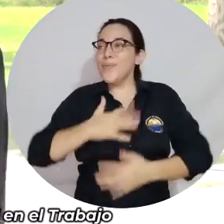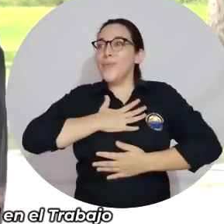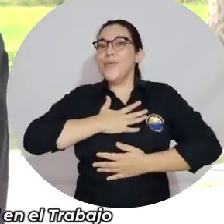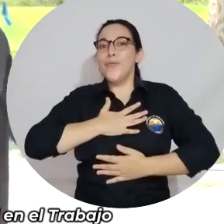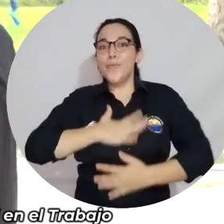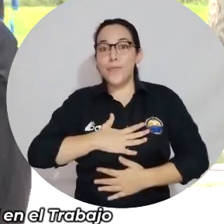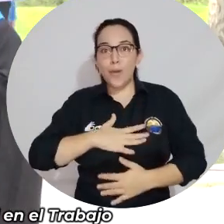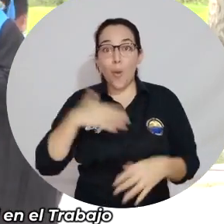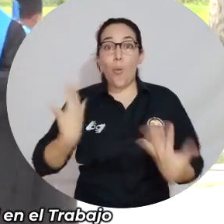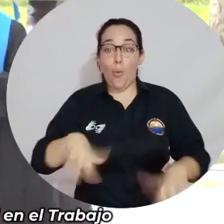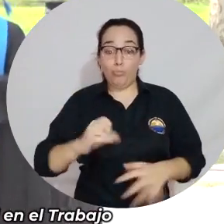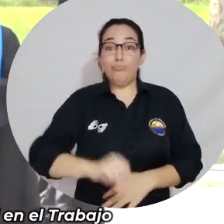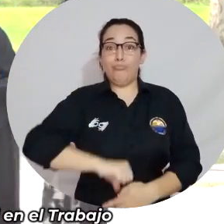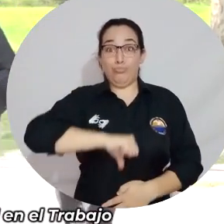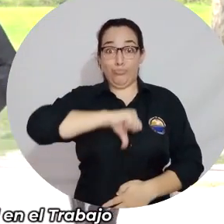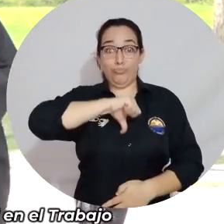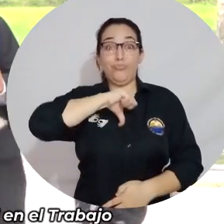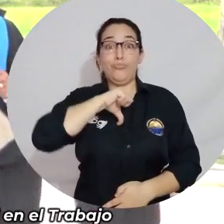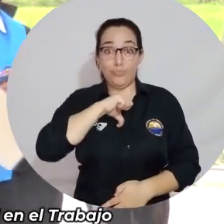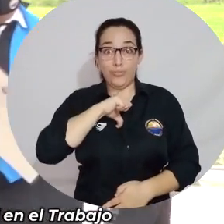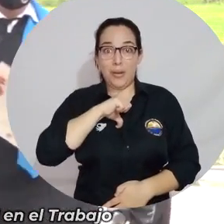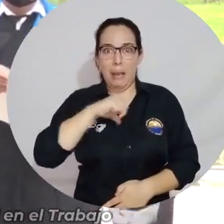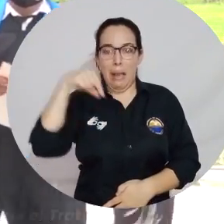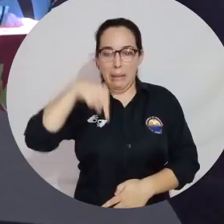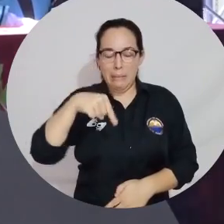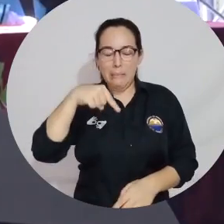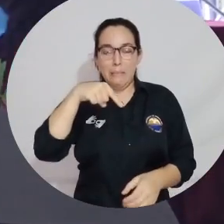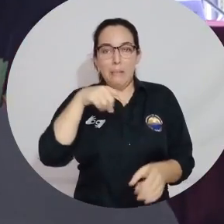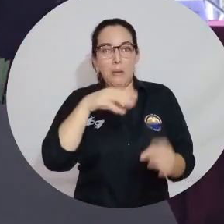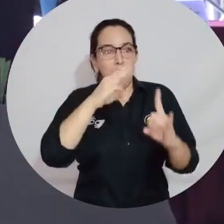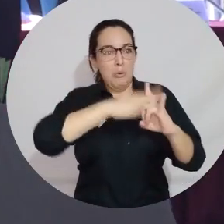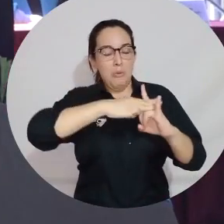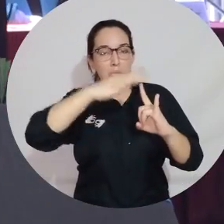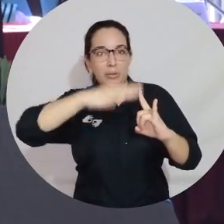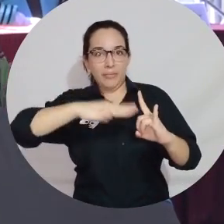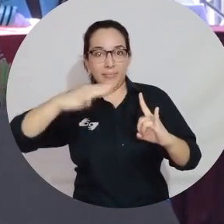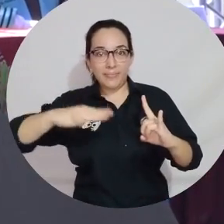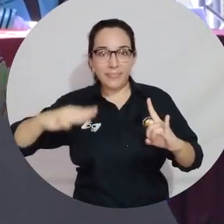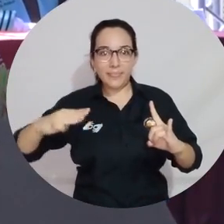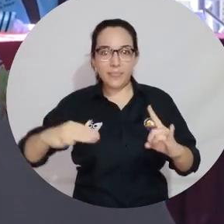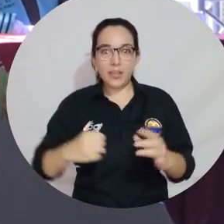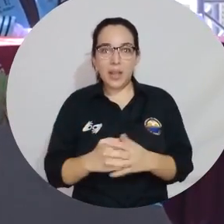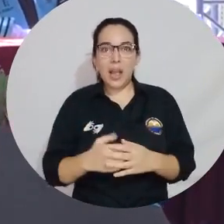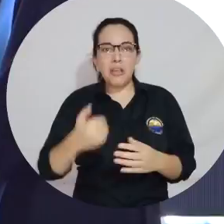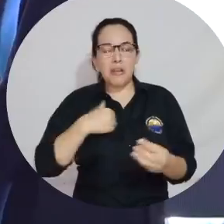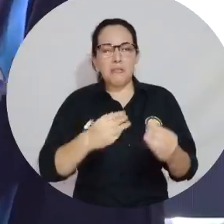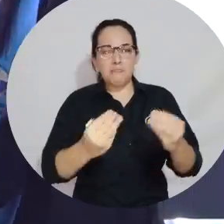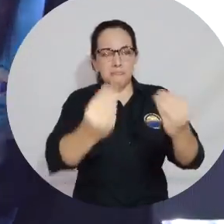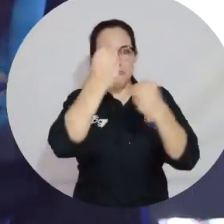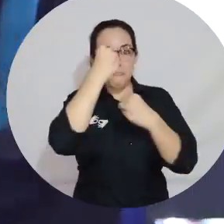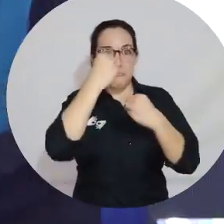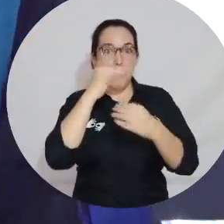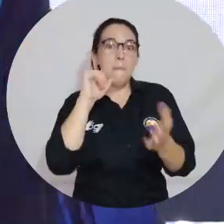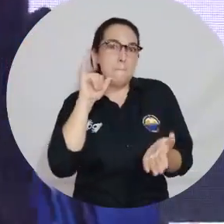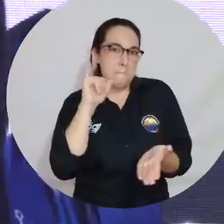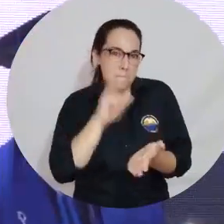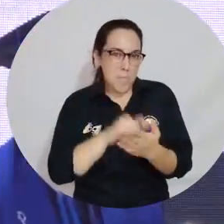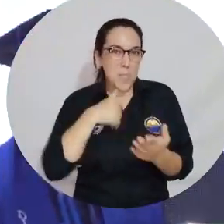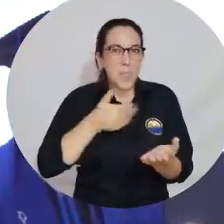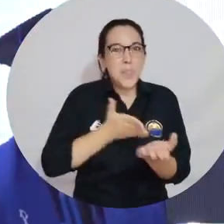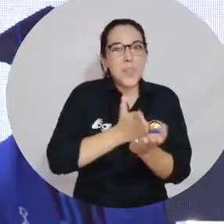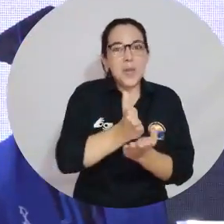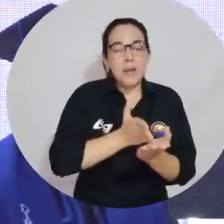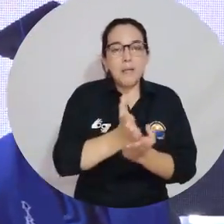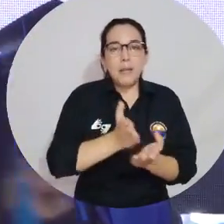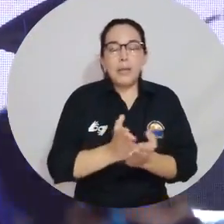es un honor pertenecer a la Universidad del Mandalena y salir formada en esta área, que pues